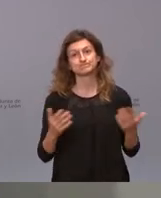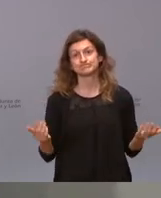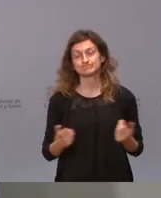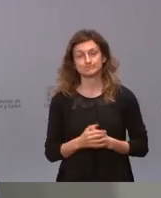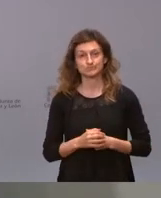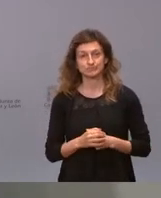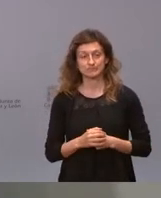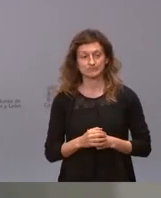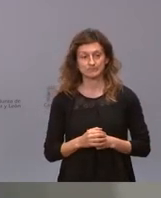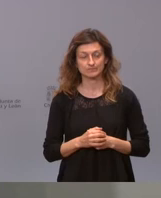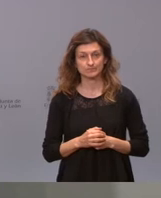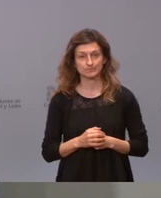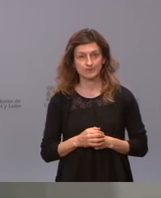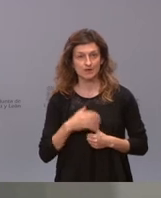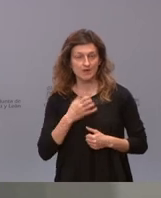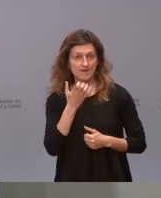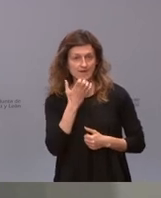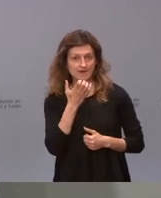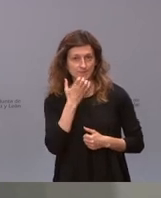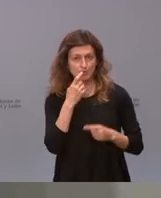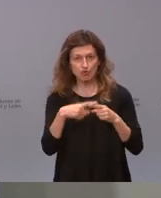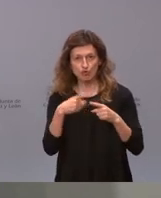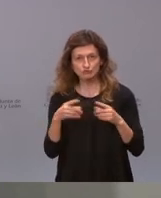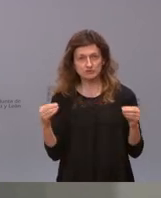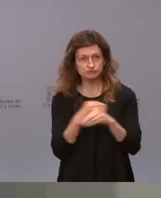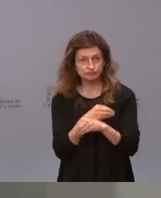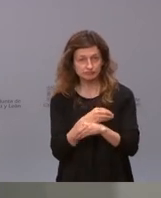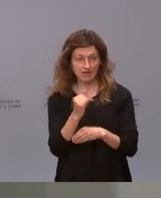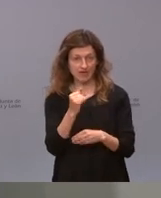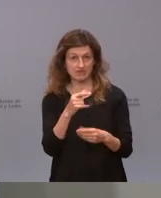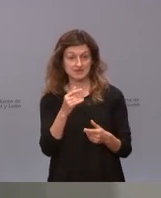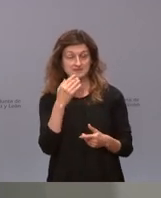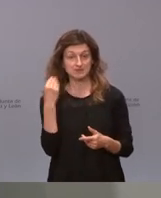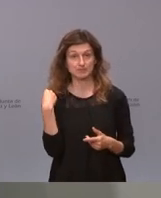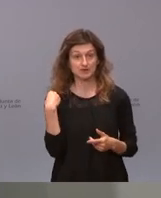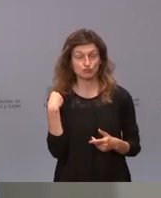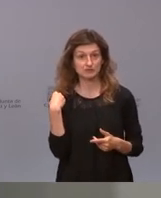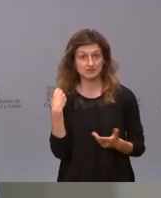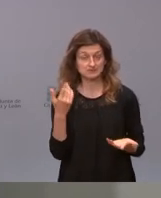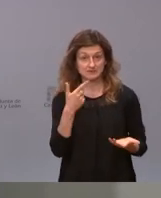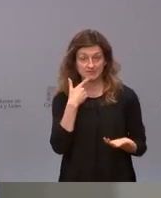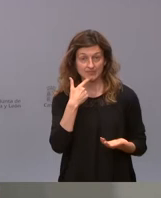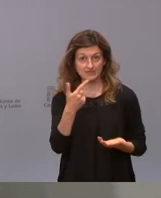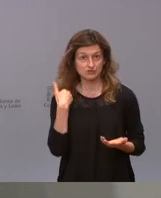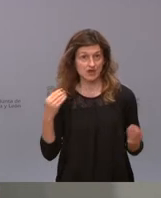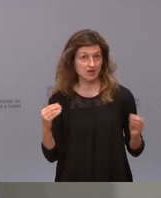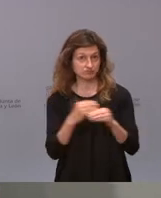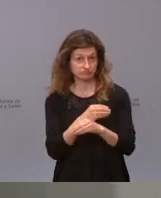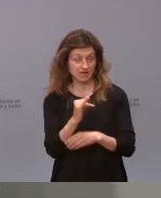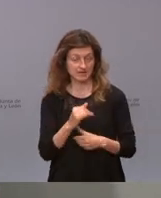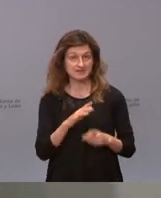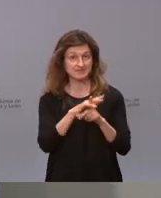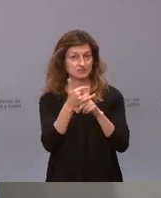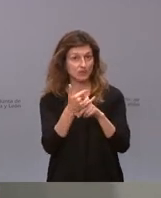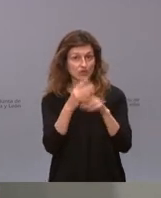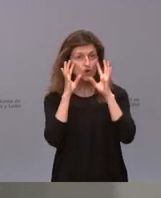si me puedo ponerles muchos más ejemplos de incongruencias pero si la pregunta es incongruente creo que ya la he respondido hace tiempo la situación